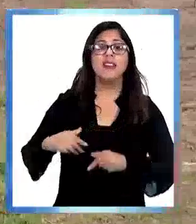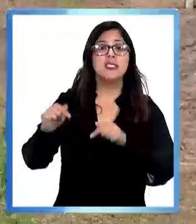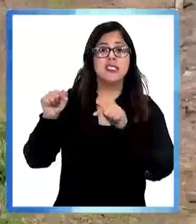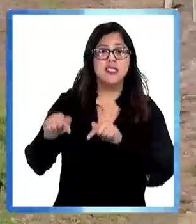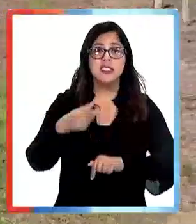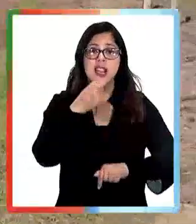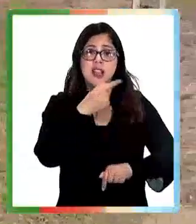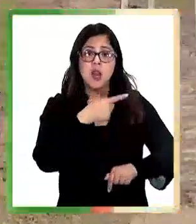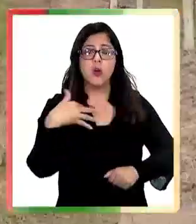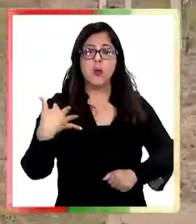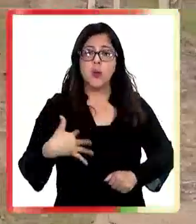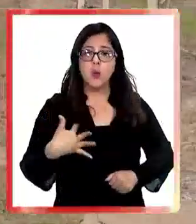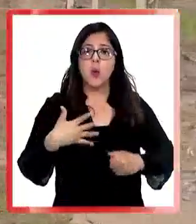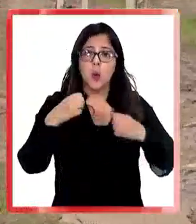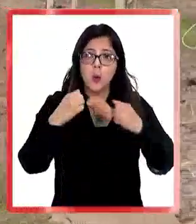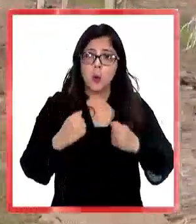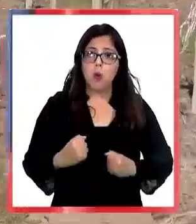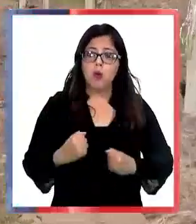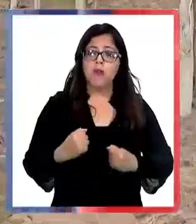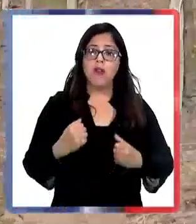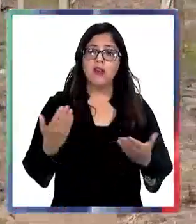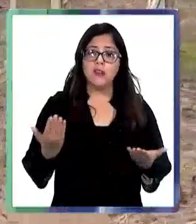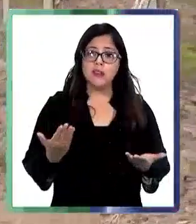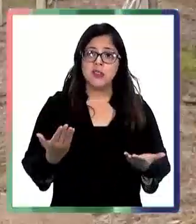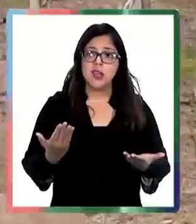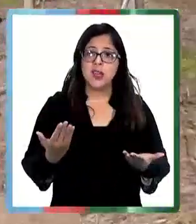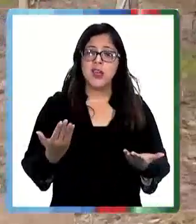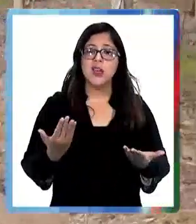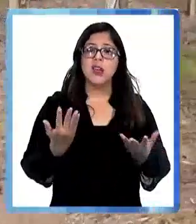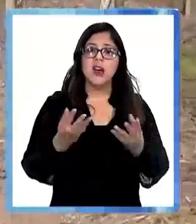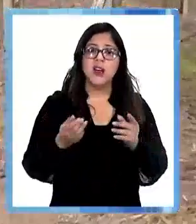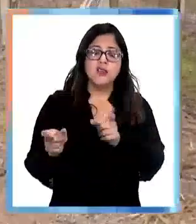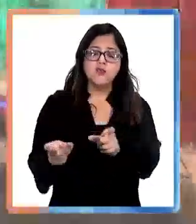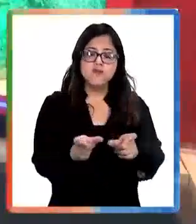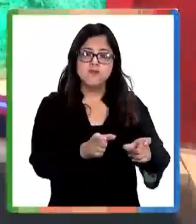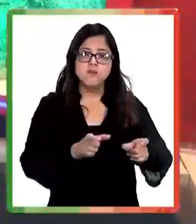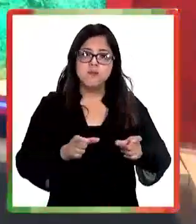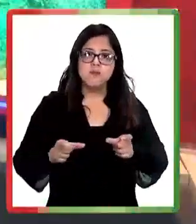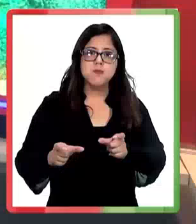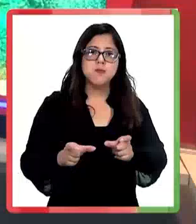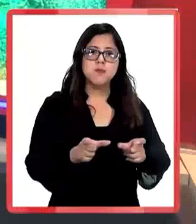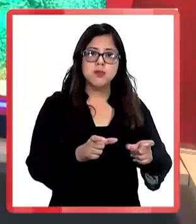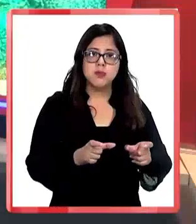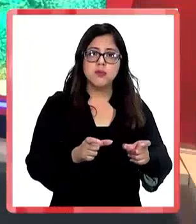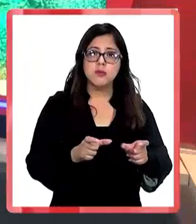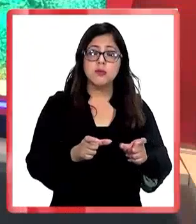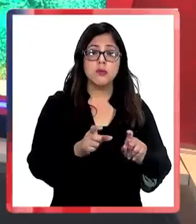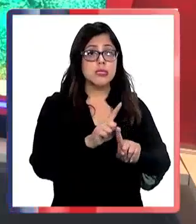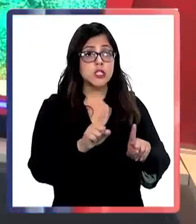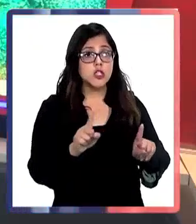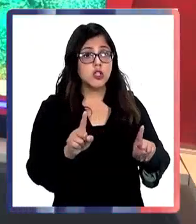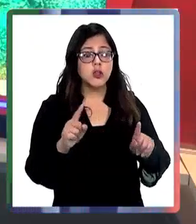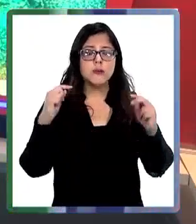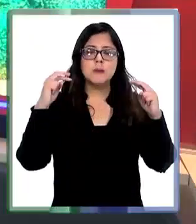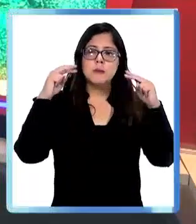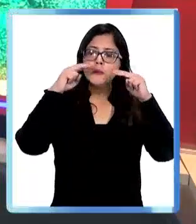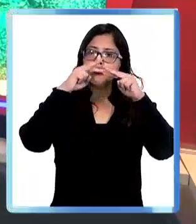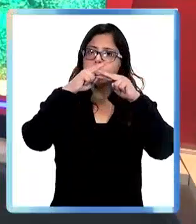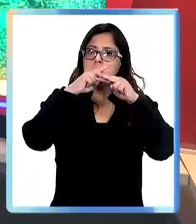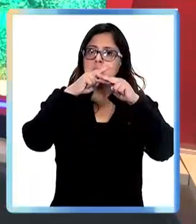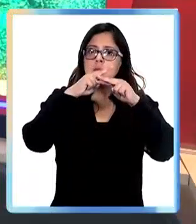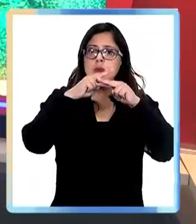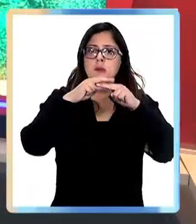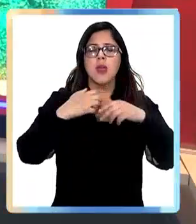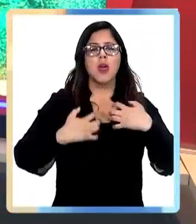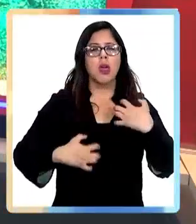seguirá siendo el dolor de cabeza de muchos curicanos y curicanas. Seguimos en la misma región, pero ahora vamos a